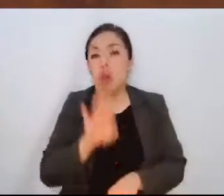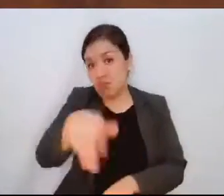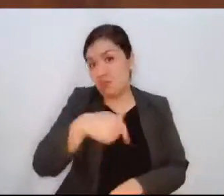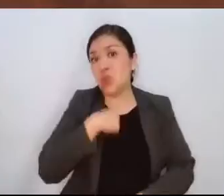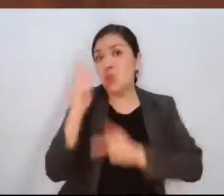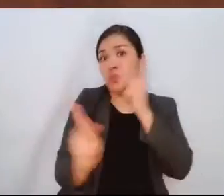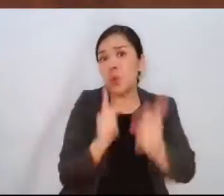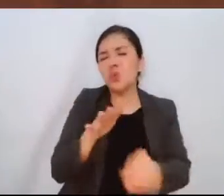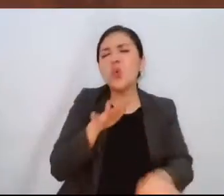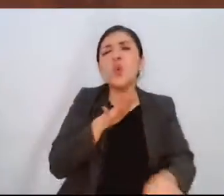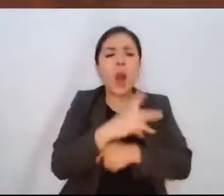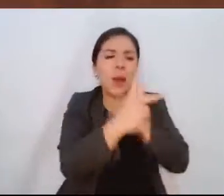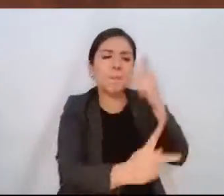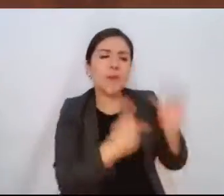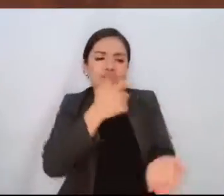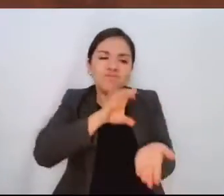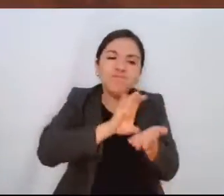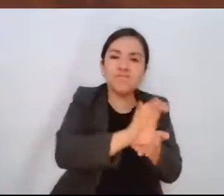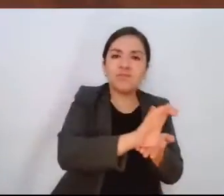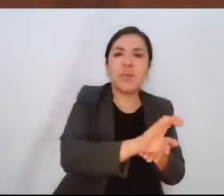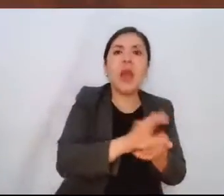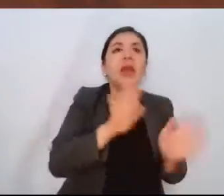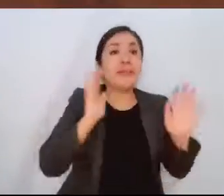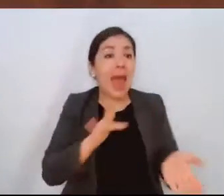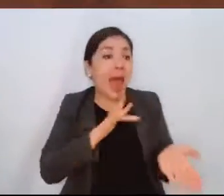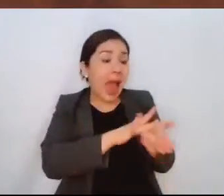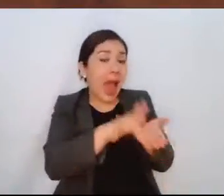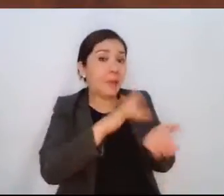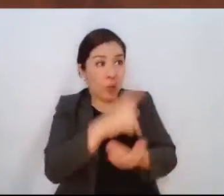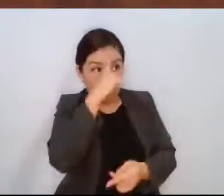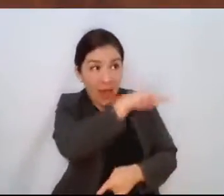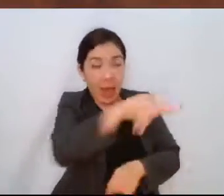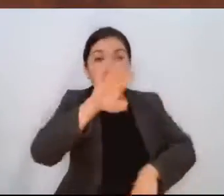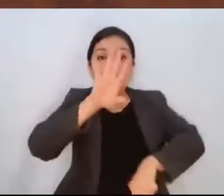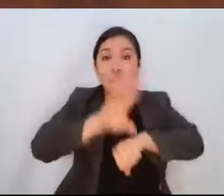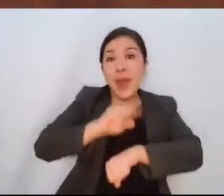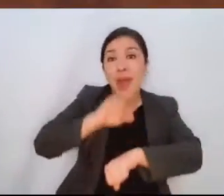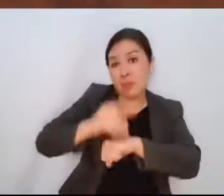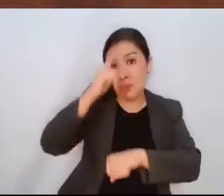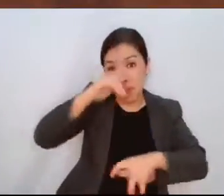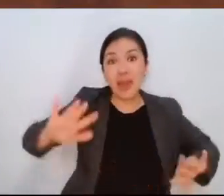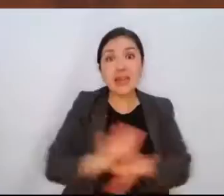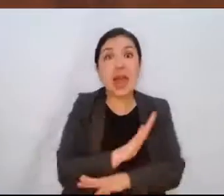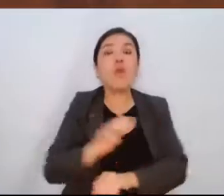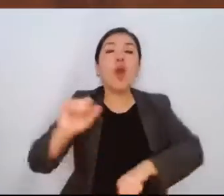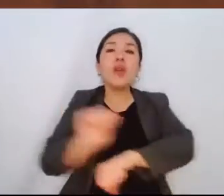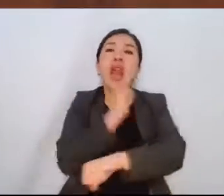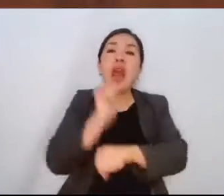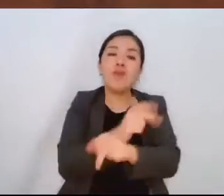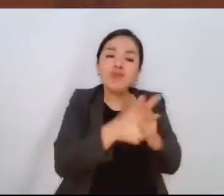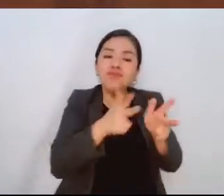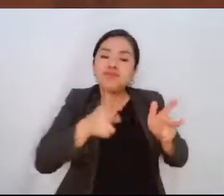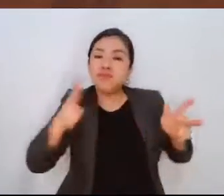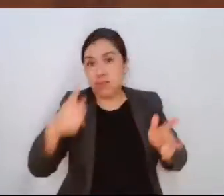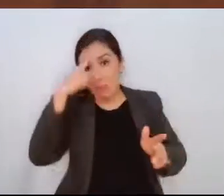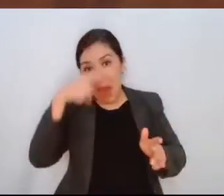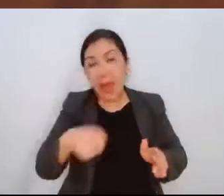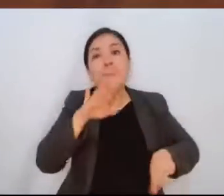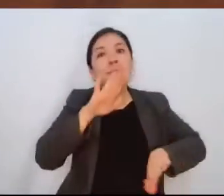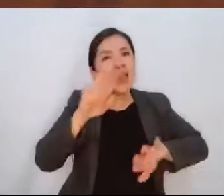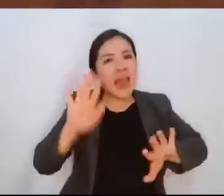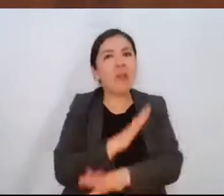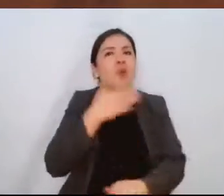tipo de financiamiento y bajo qué esquema se ha apoyado a los concesionarios para que sustituyan sus unidades que prestan servicio de transporte